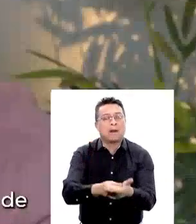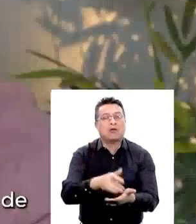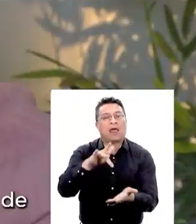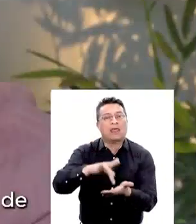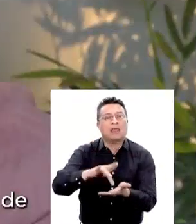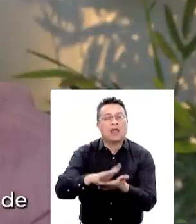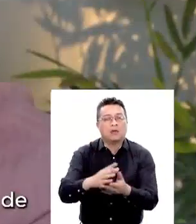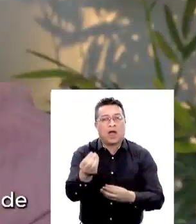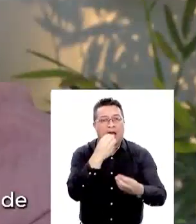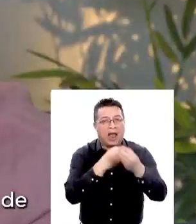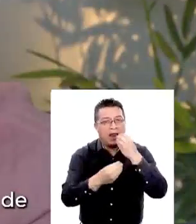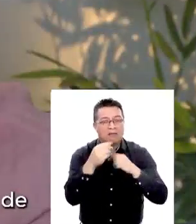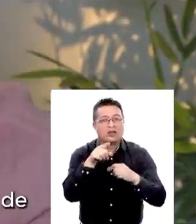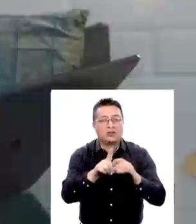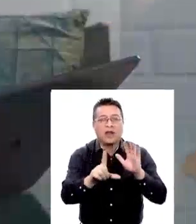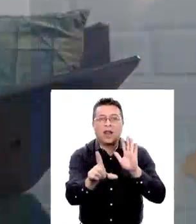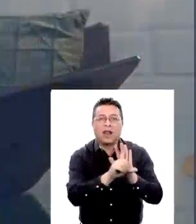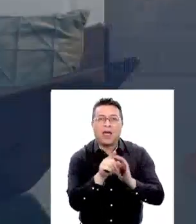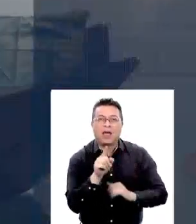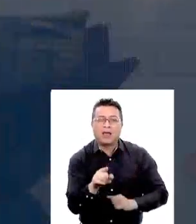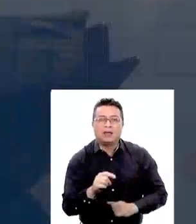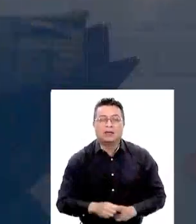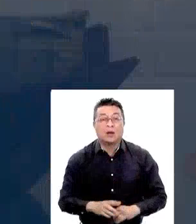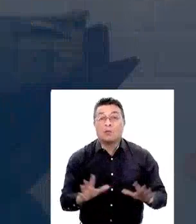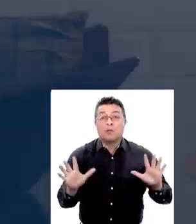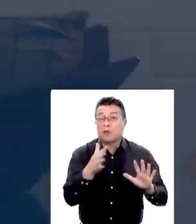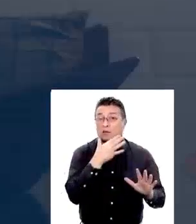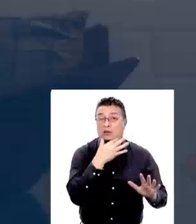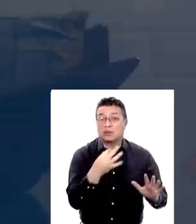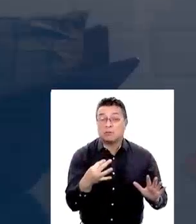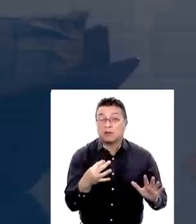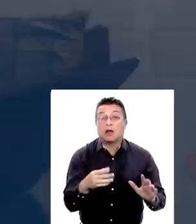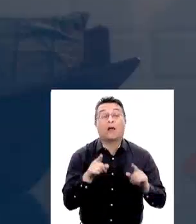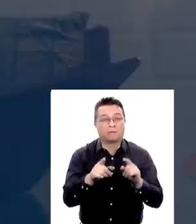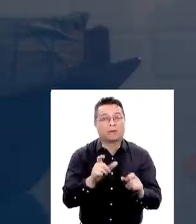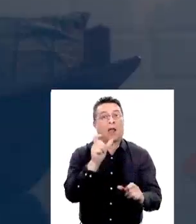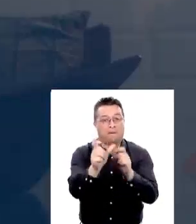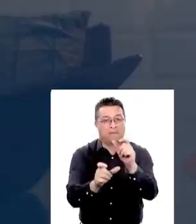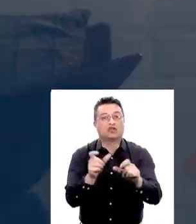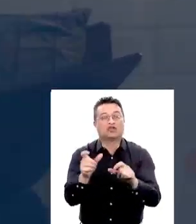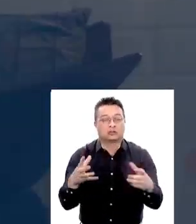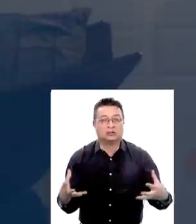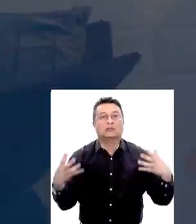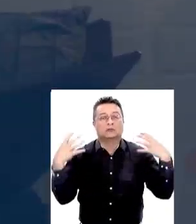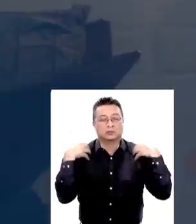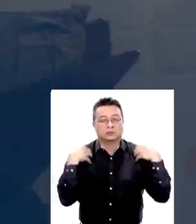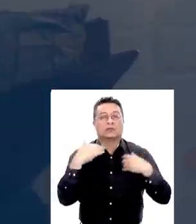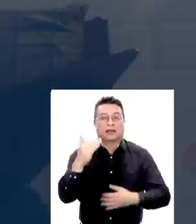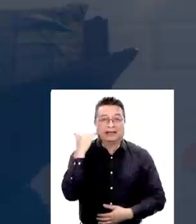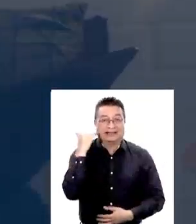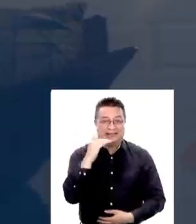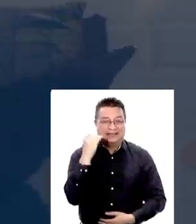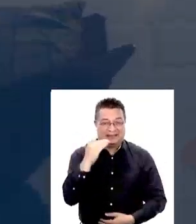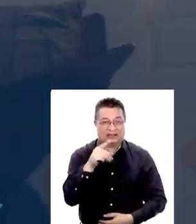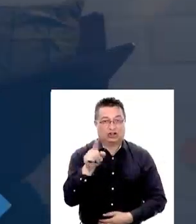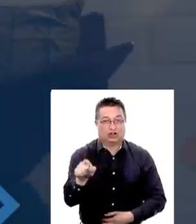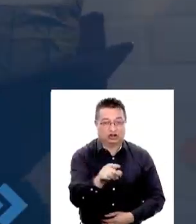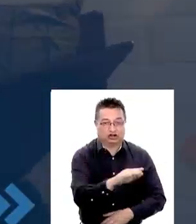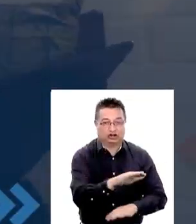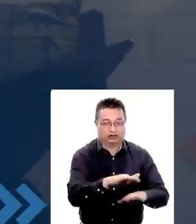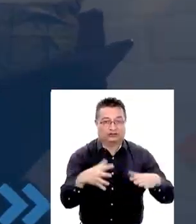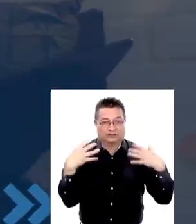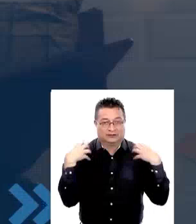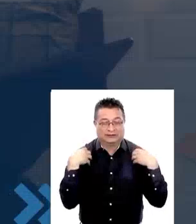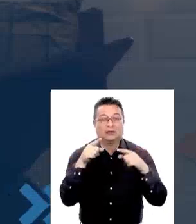de alimento según esta ley, Teresita? Muy simple. La persona a cargo de los niños o niñas debe presentar